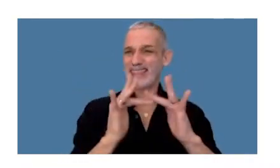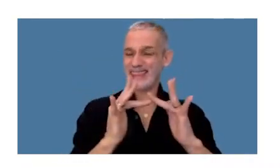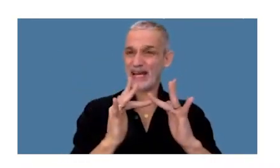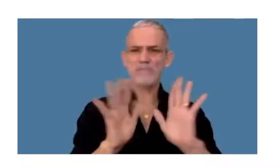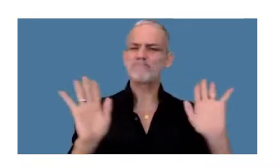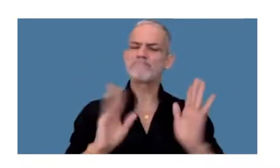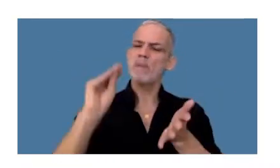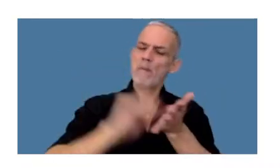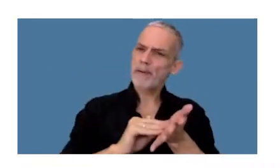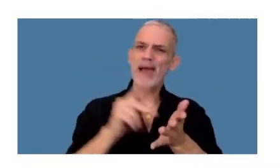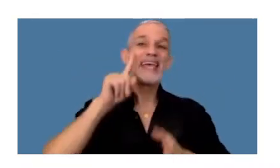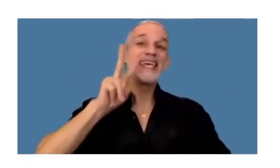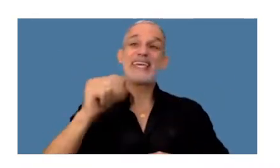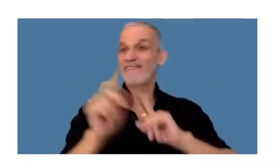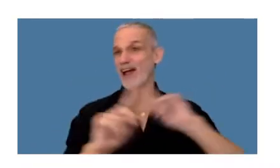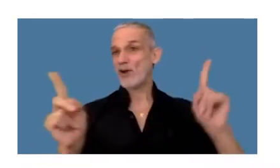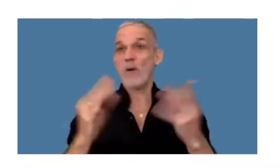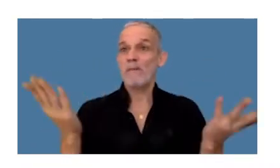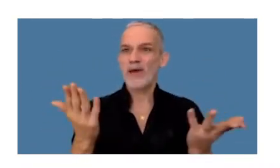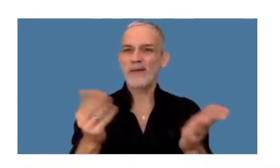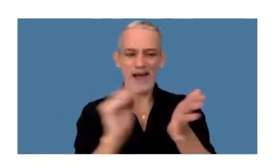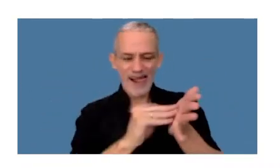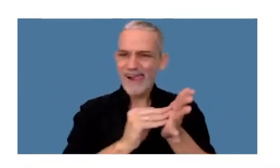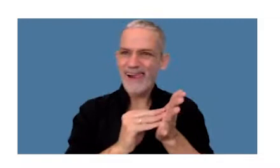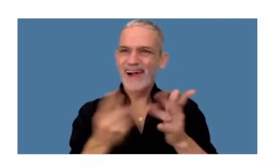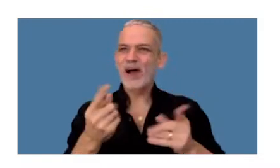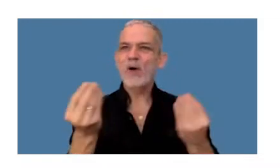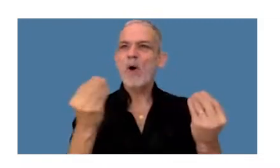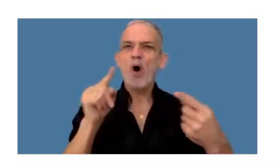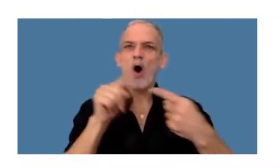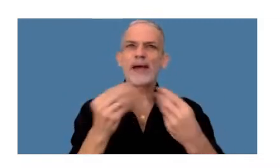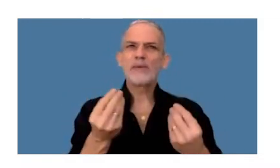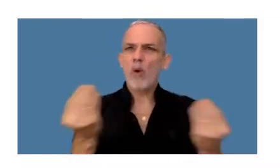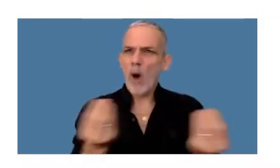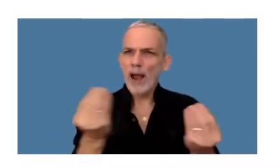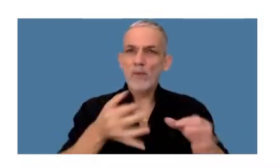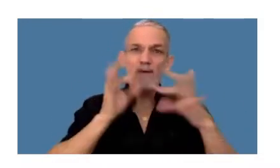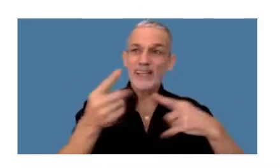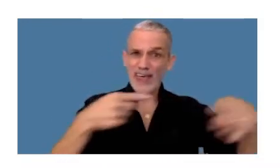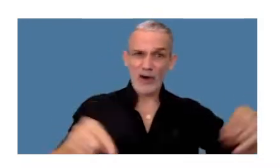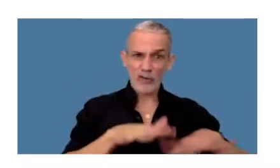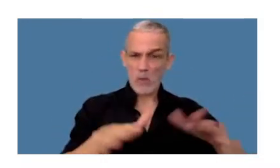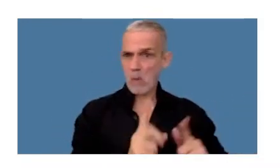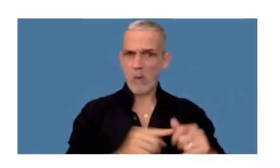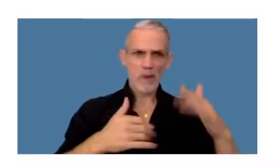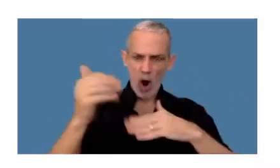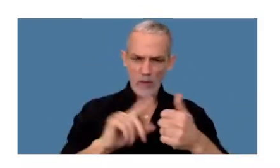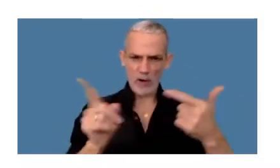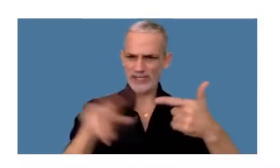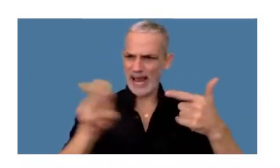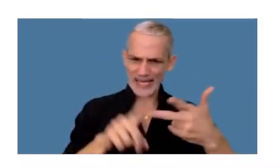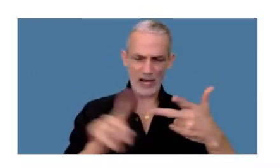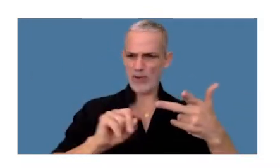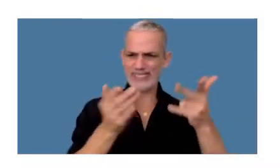excluida del objeto del IVA porque básicamente no se configura el elemento objetivo del gravamen no es venta de cosa mueble ni obra no es locación o